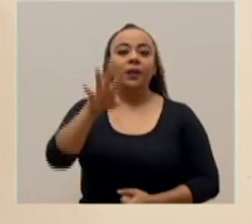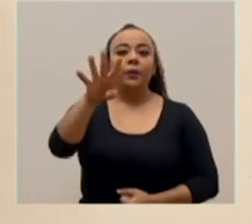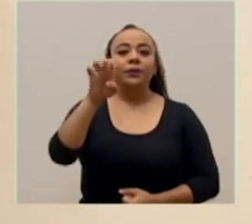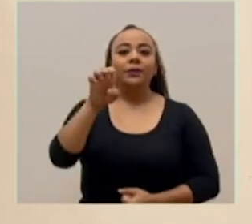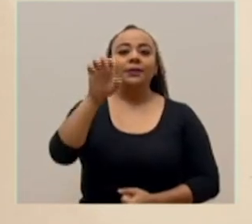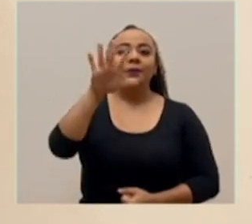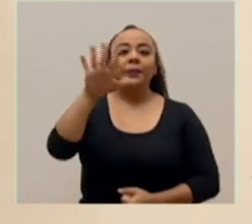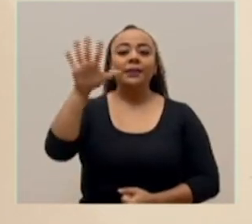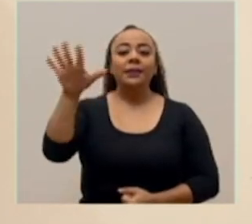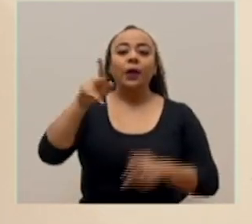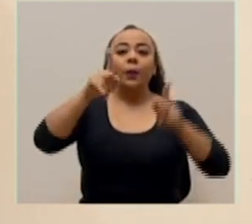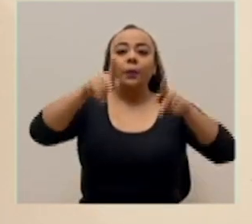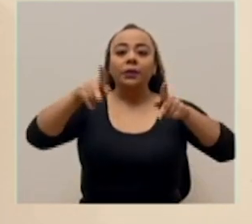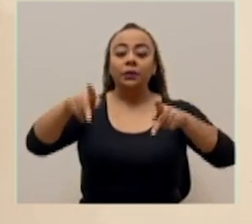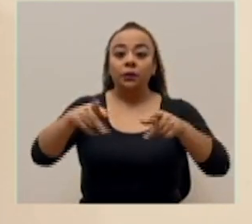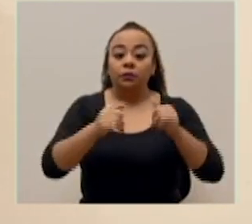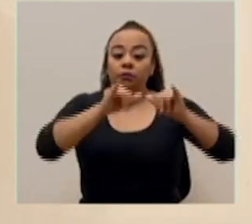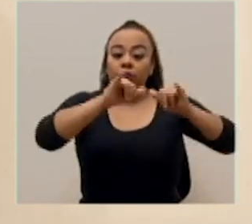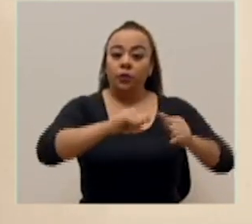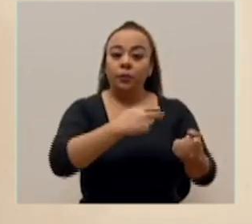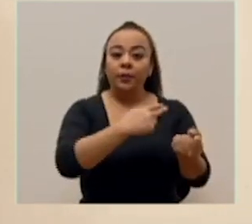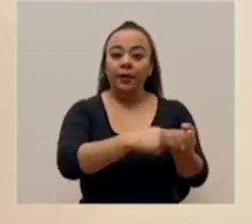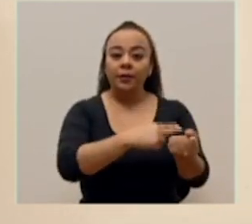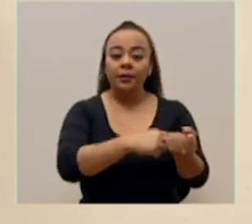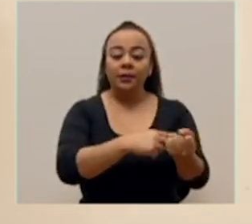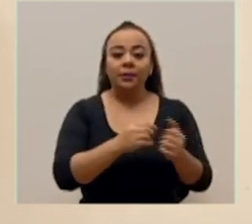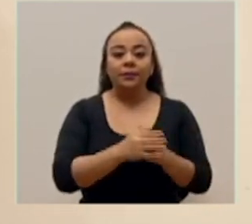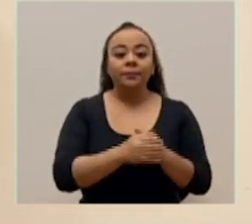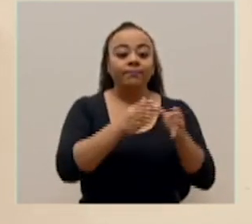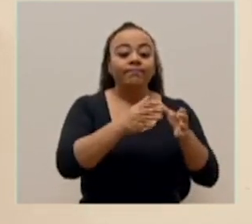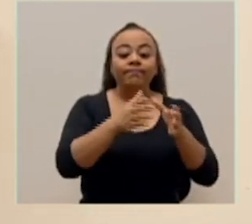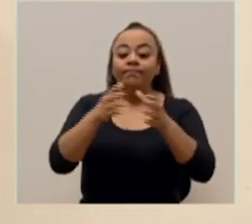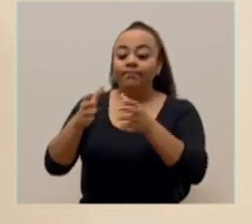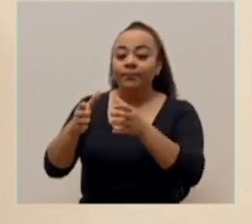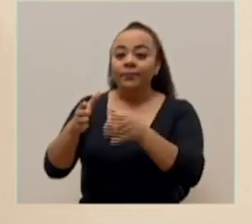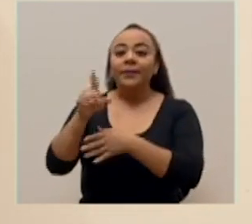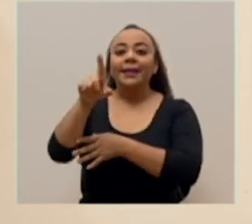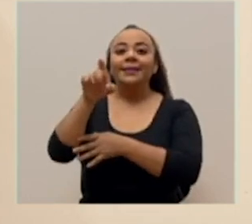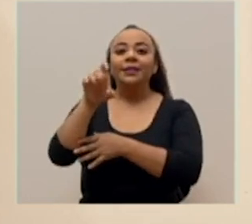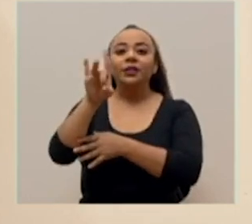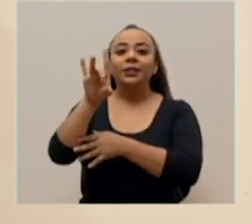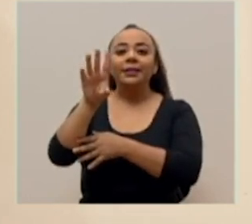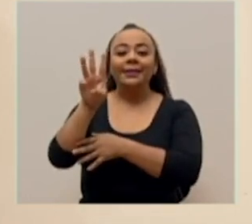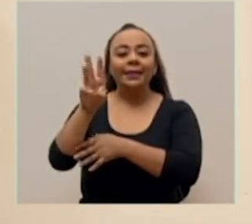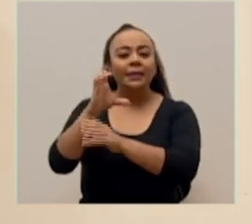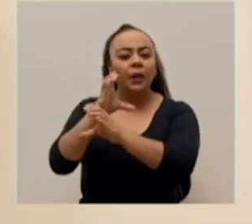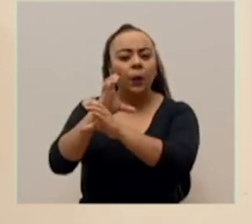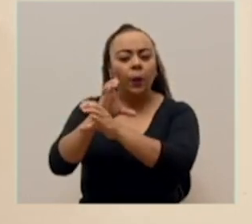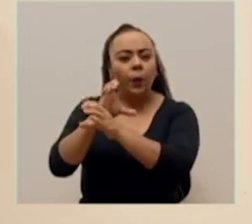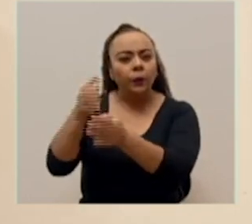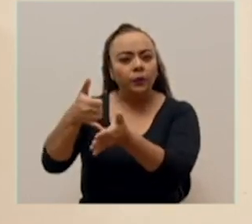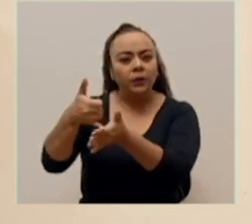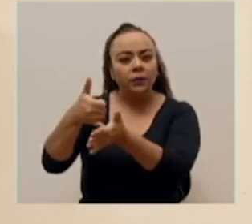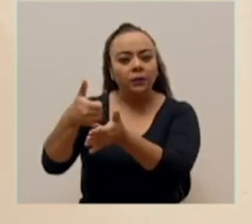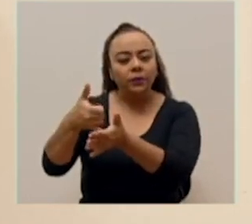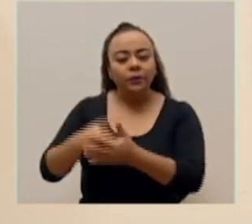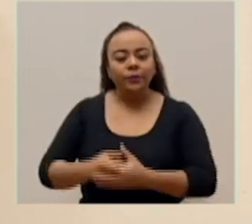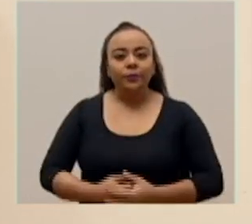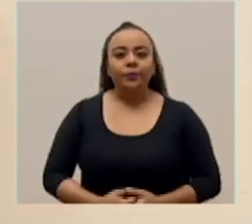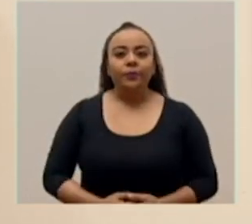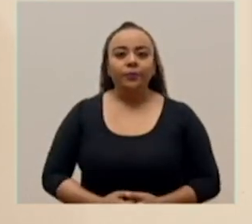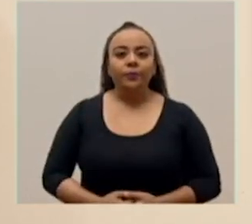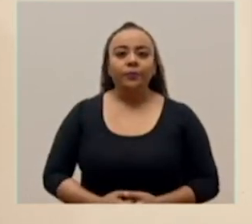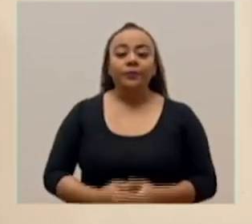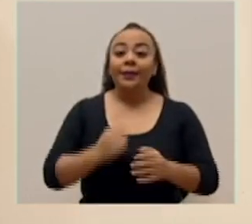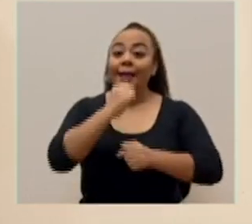455 personas se encuentran hospitalizadas. De estas, 186 se encuentran en unidades de cuidados intensivos,